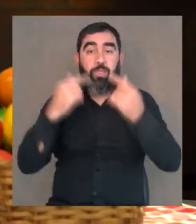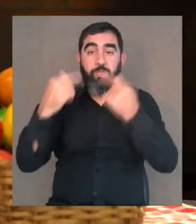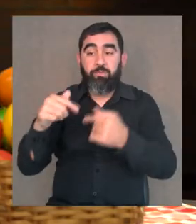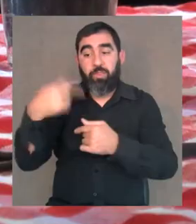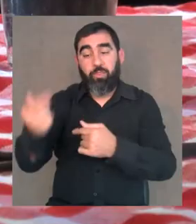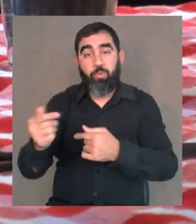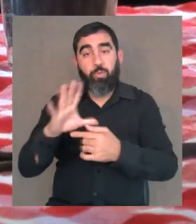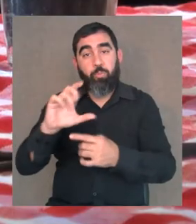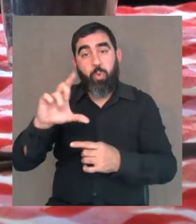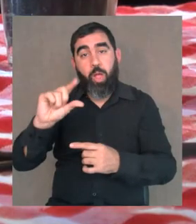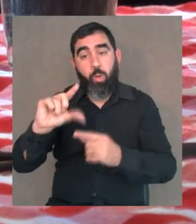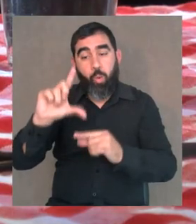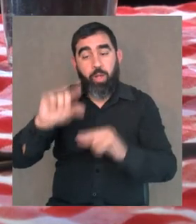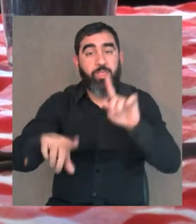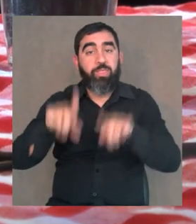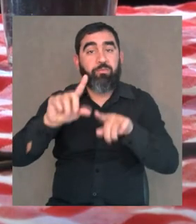diferente a este.